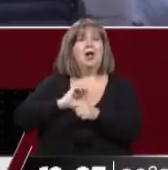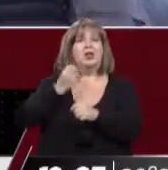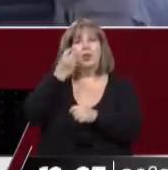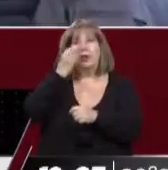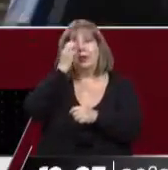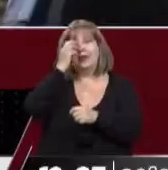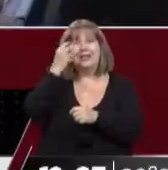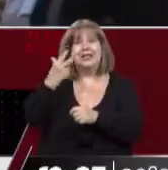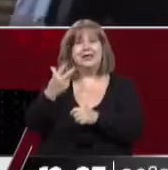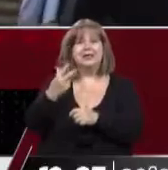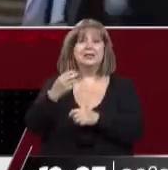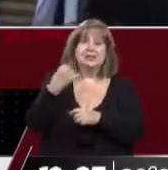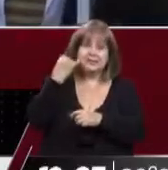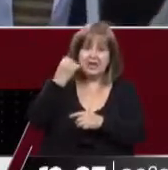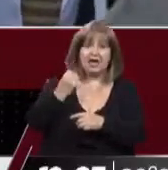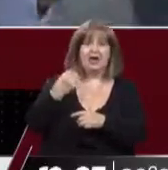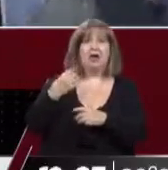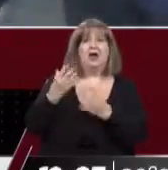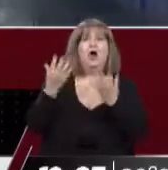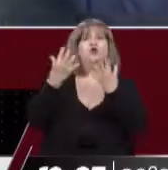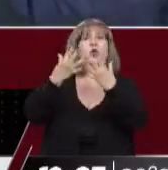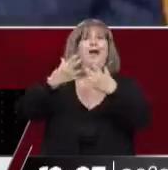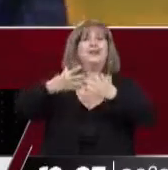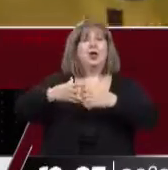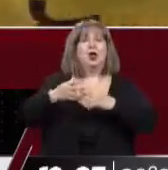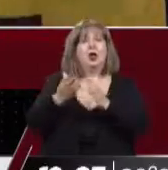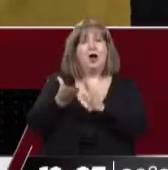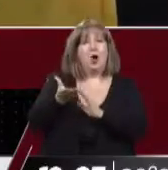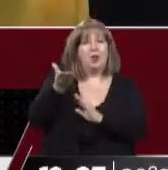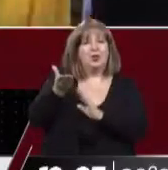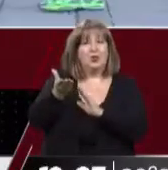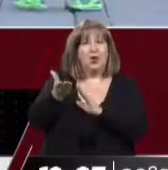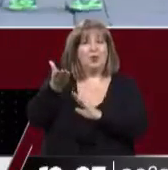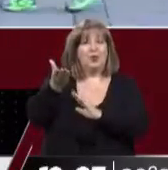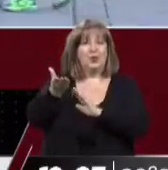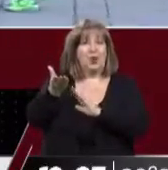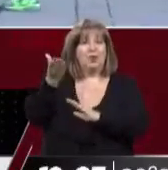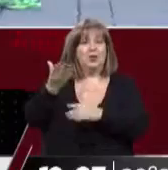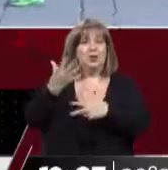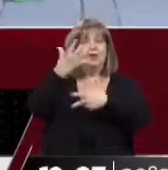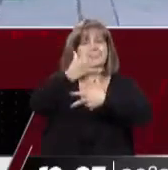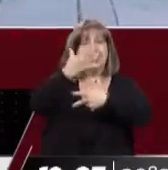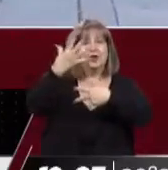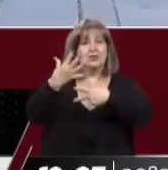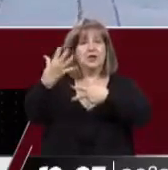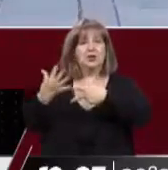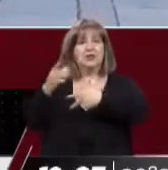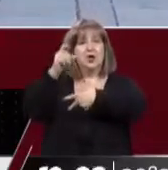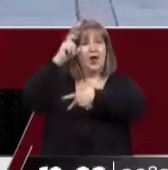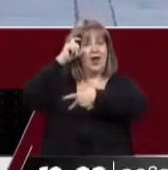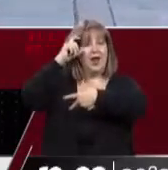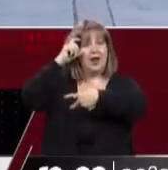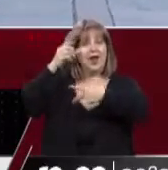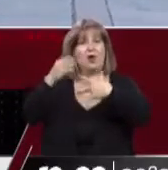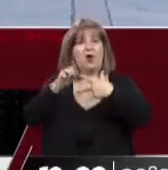sin un escalón de aumento porcentual que se sostendría en un 5% para los meses de enero, 5 en